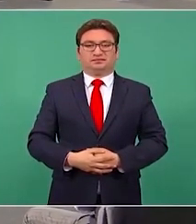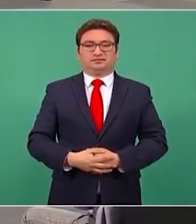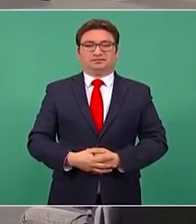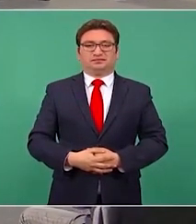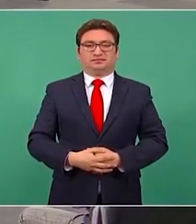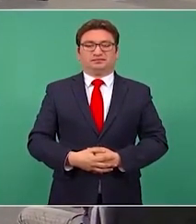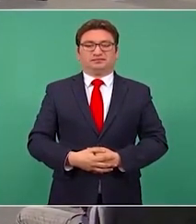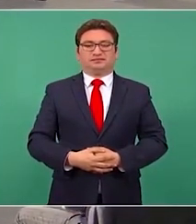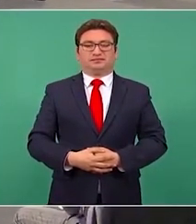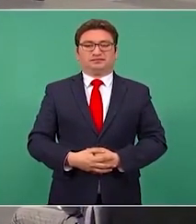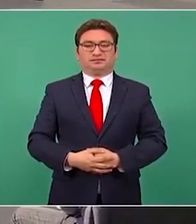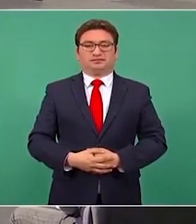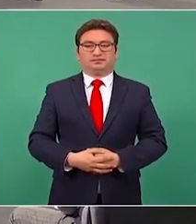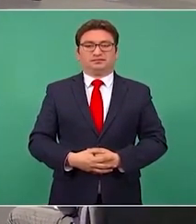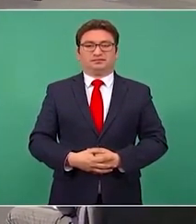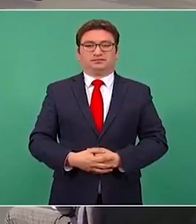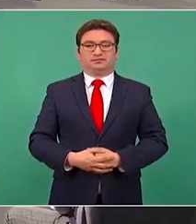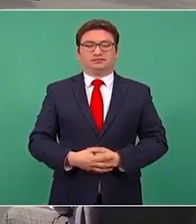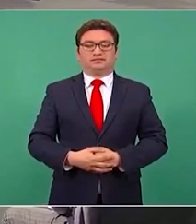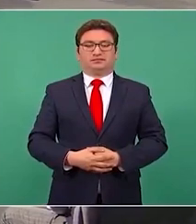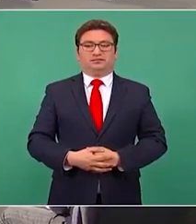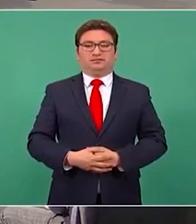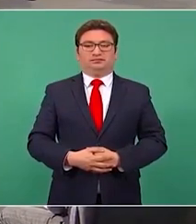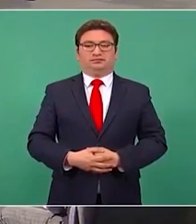Entonces, sí.